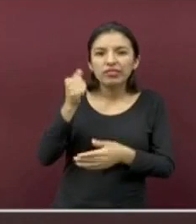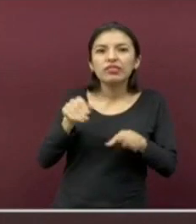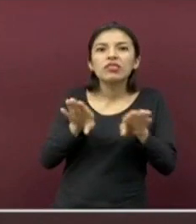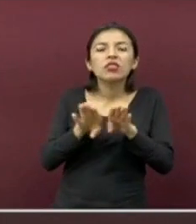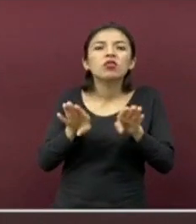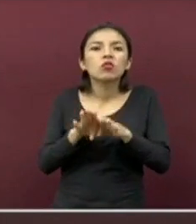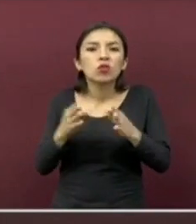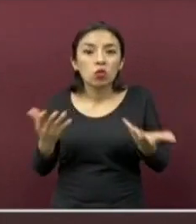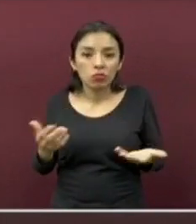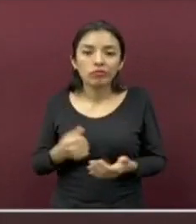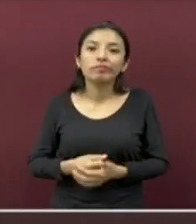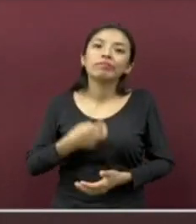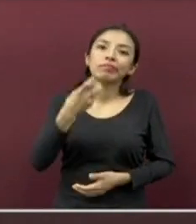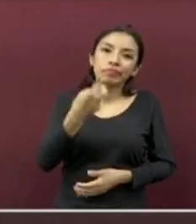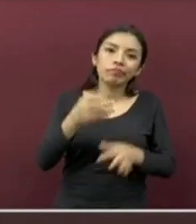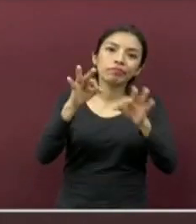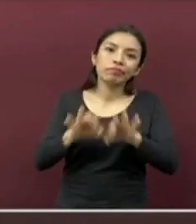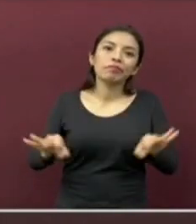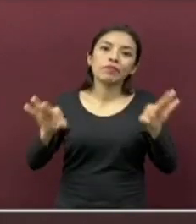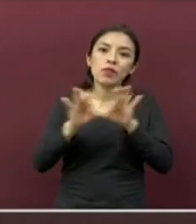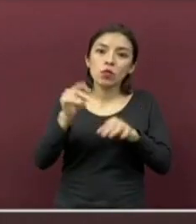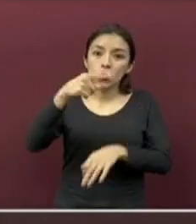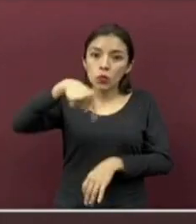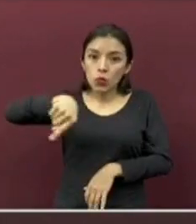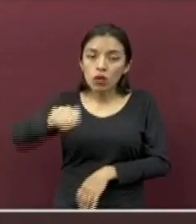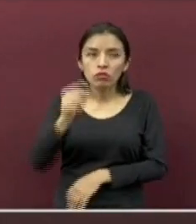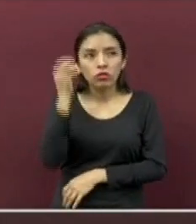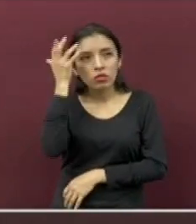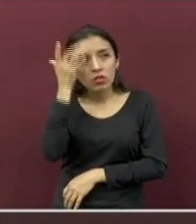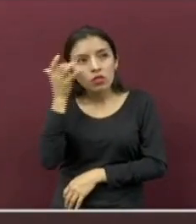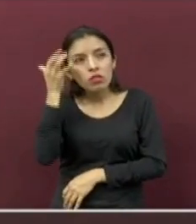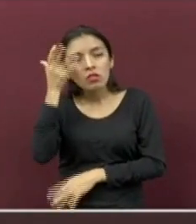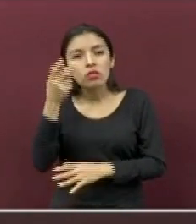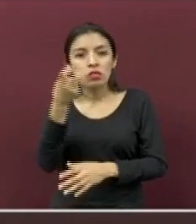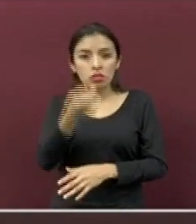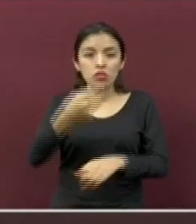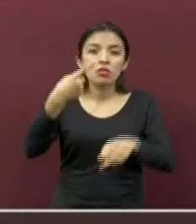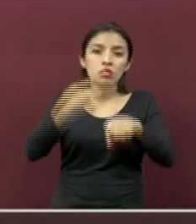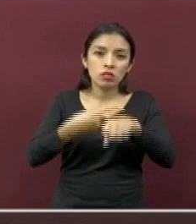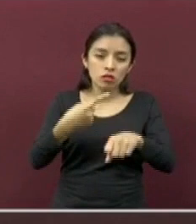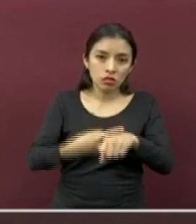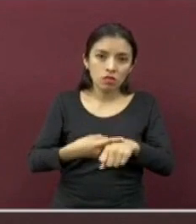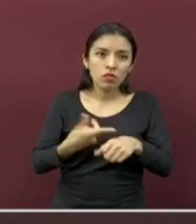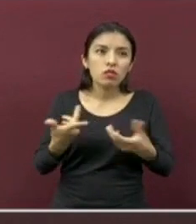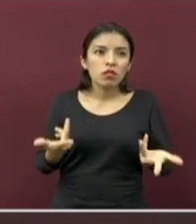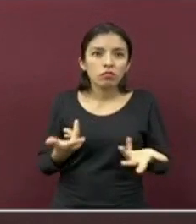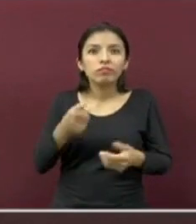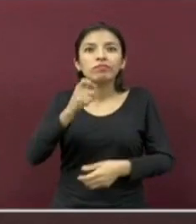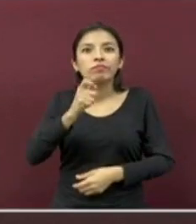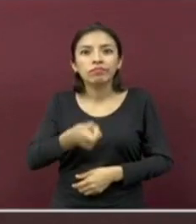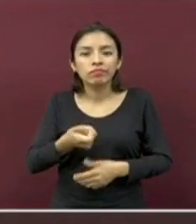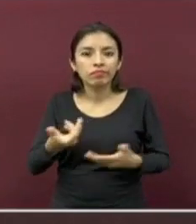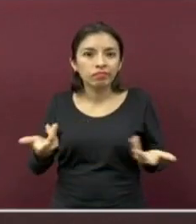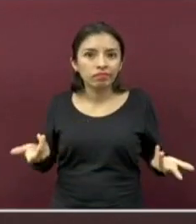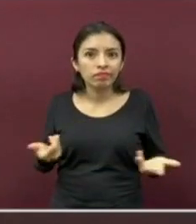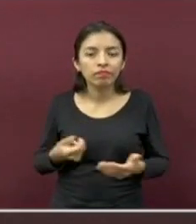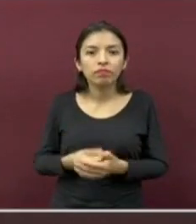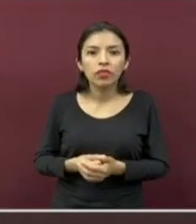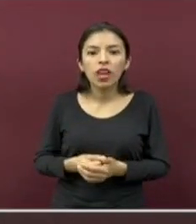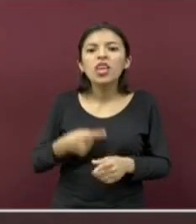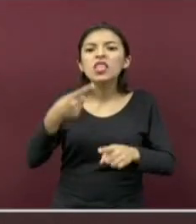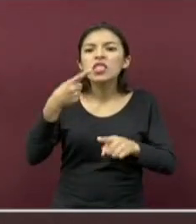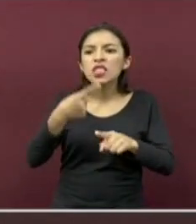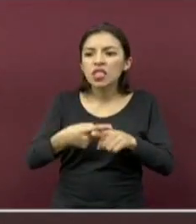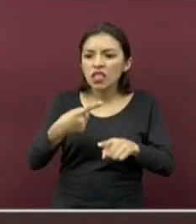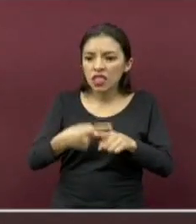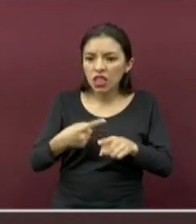es hacer conciencia en la población sobre esta enfermedad, que afecta no sólo a los